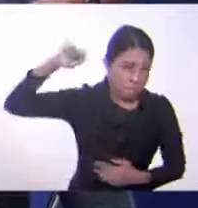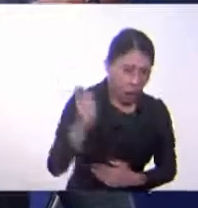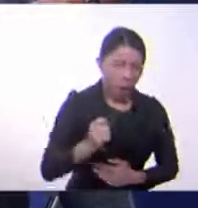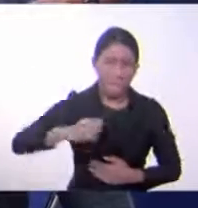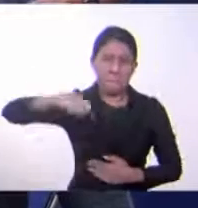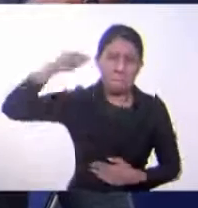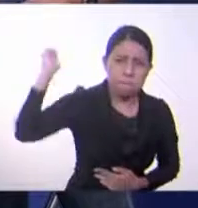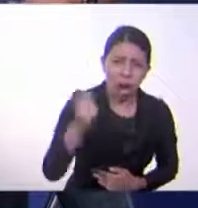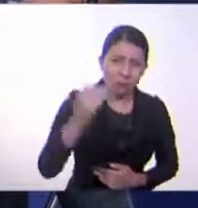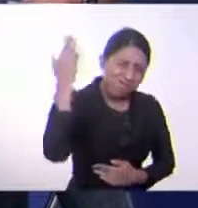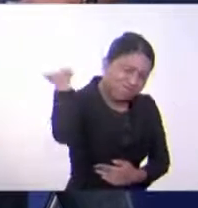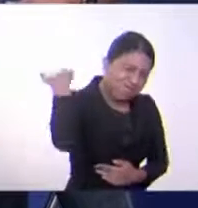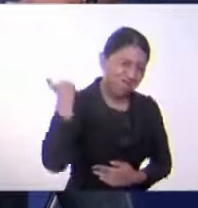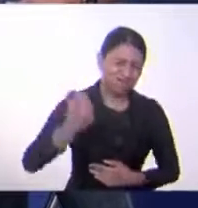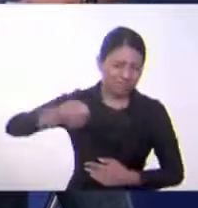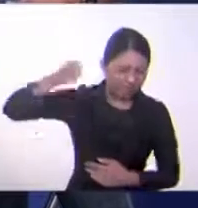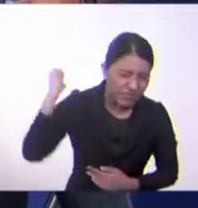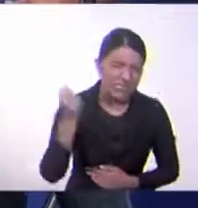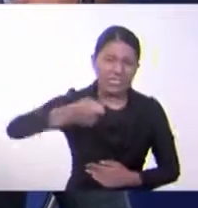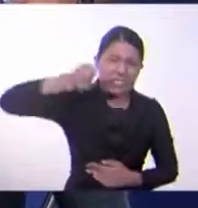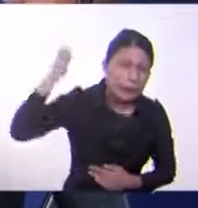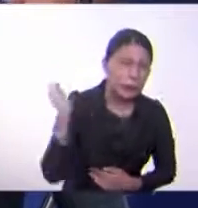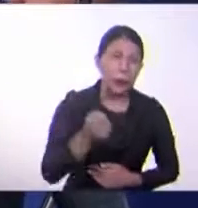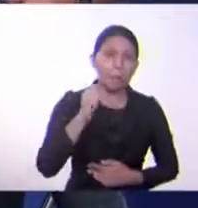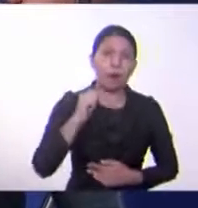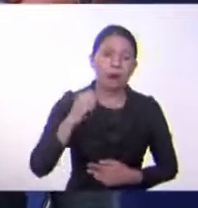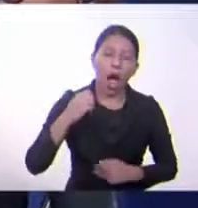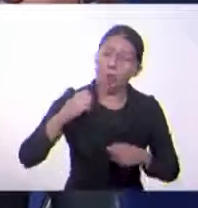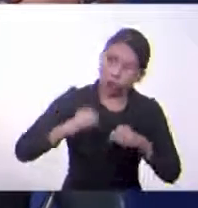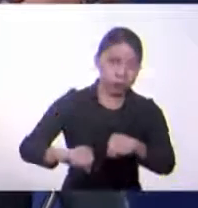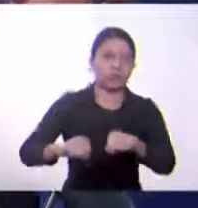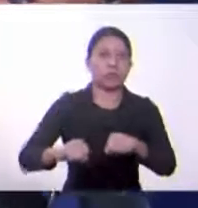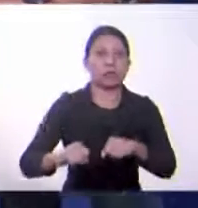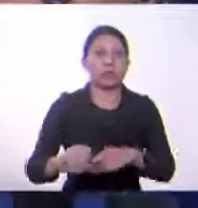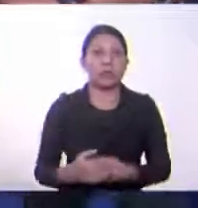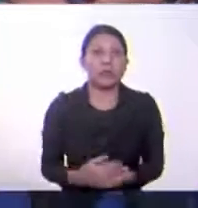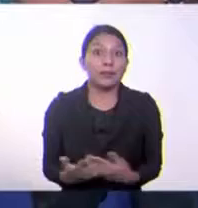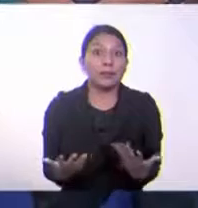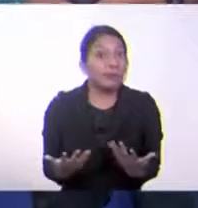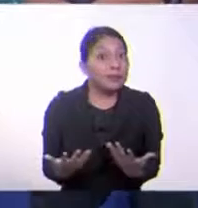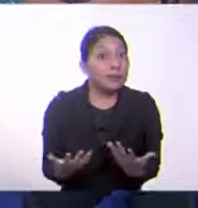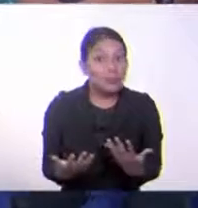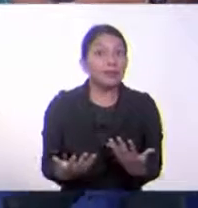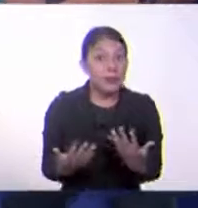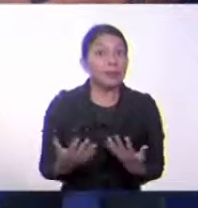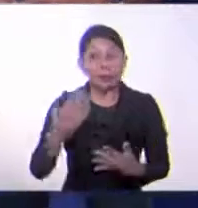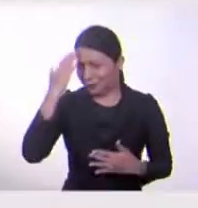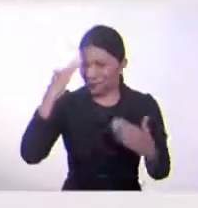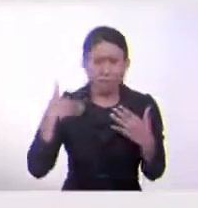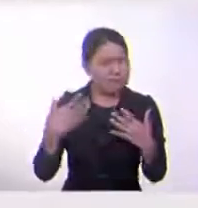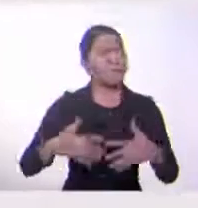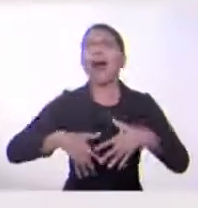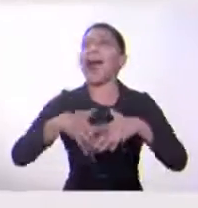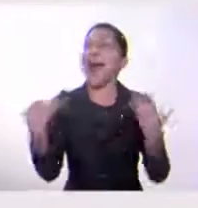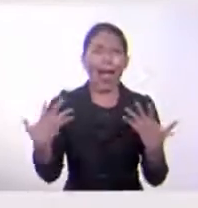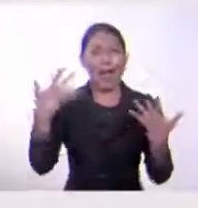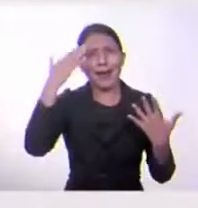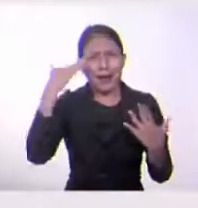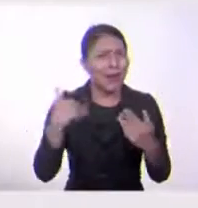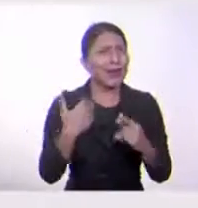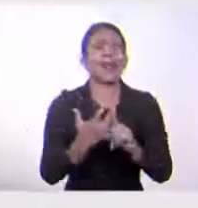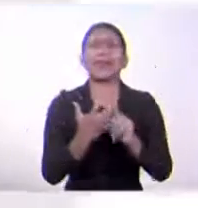de ellas muere porque no puede soportar a sus 22 años. Uh, sí. Entonces, sí hay papel. Y hay otras mujeres que también, ¿verdad?